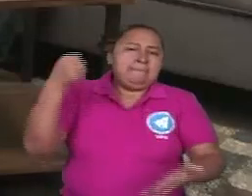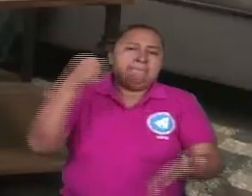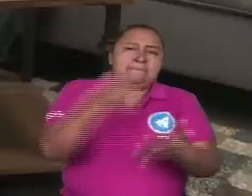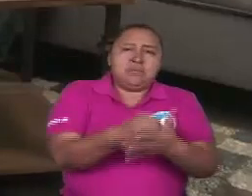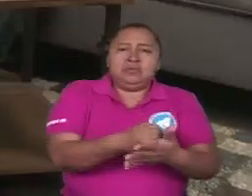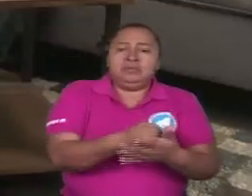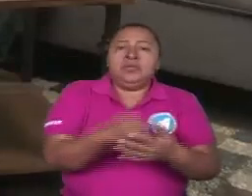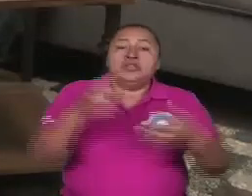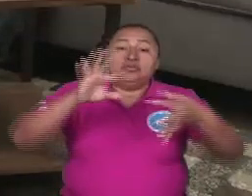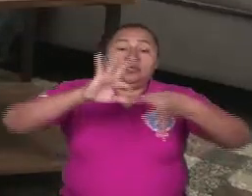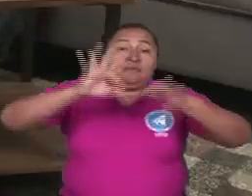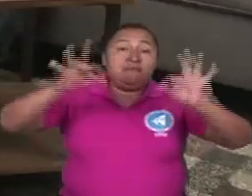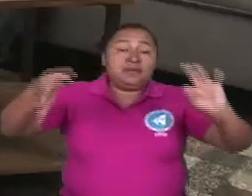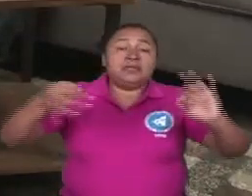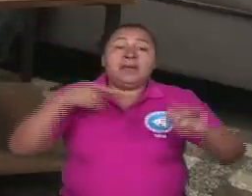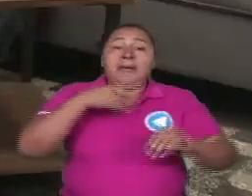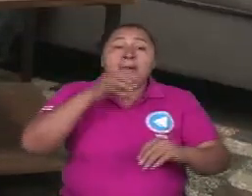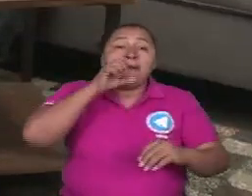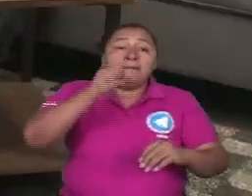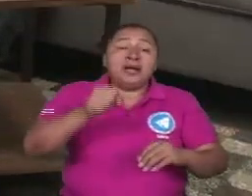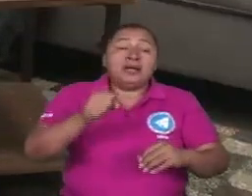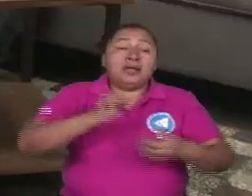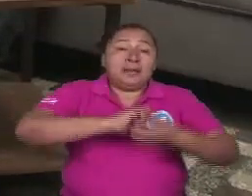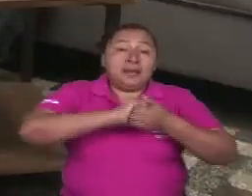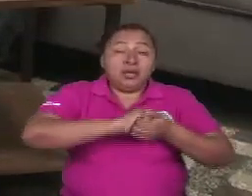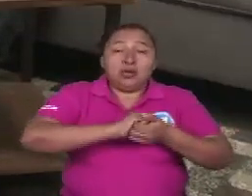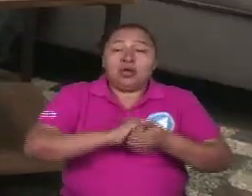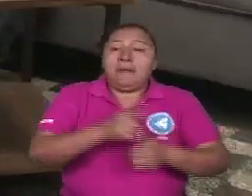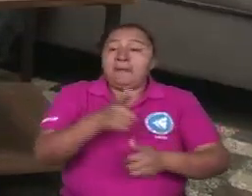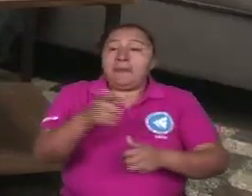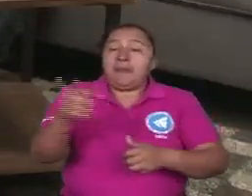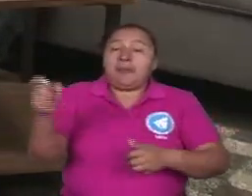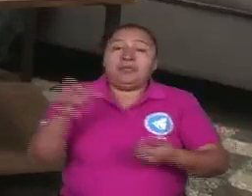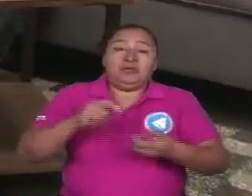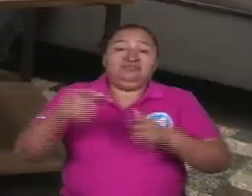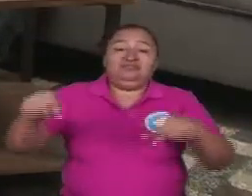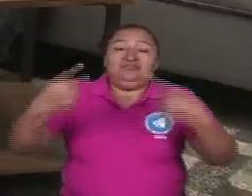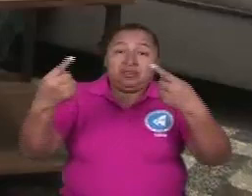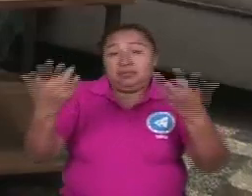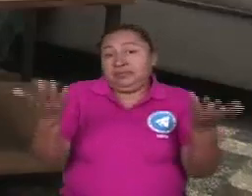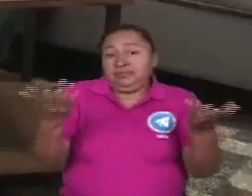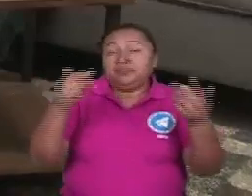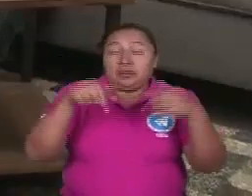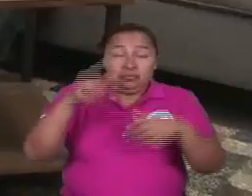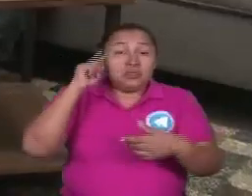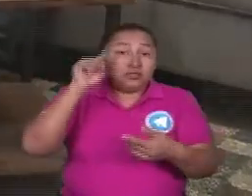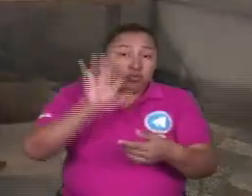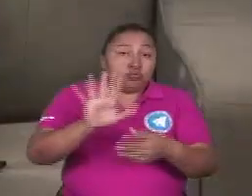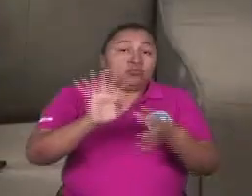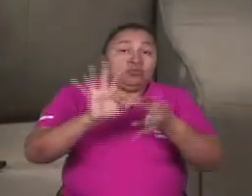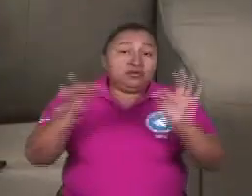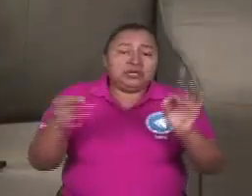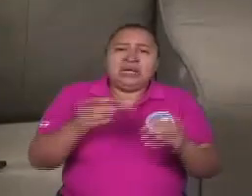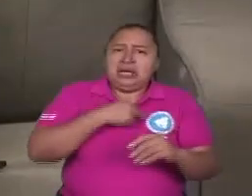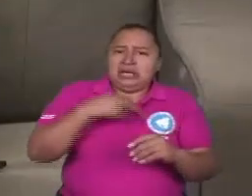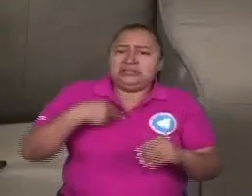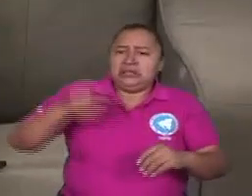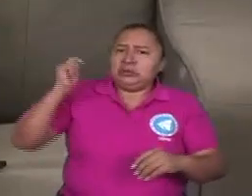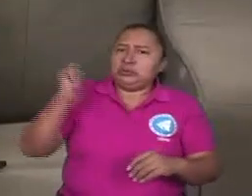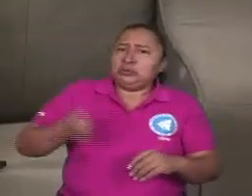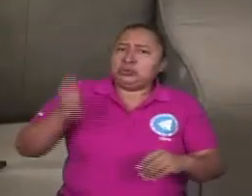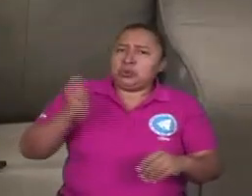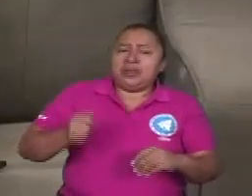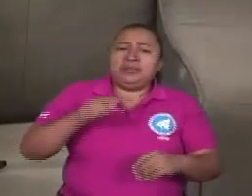Su eslogan era, pan para los amigos, plomo para los enemigos, imagínate tú. Hacía subastas con tierras